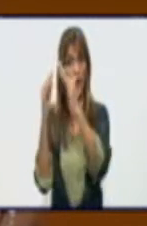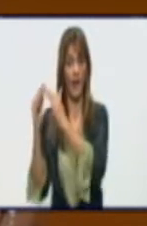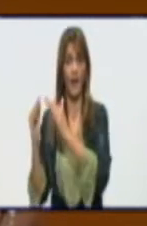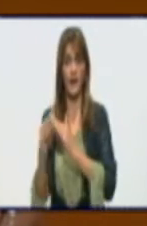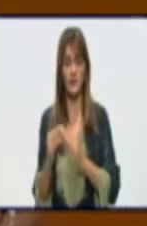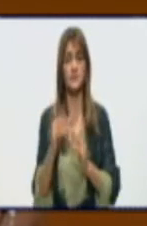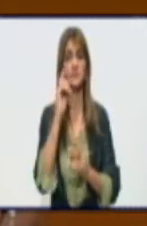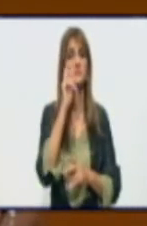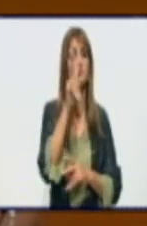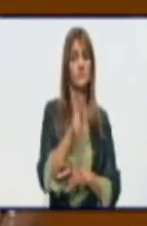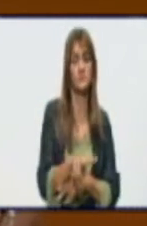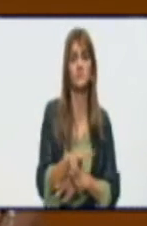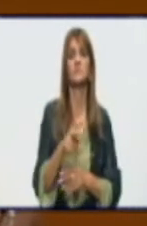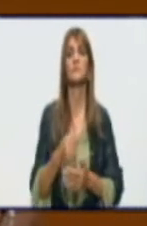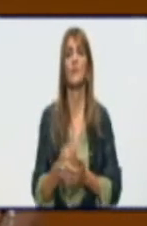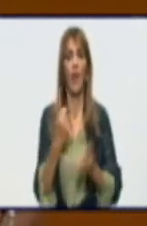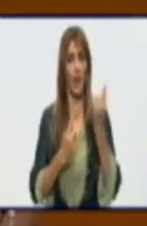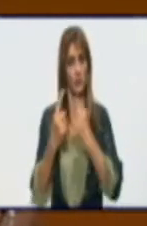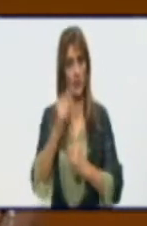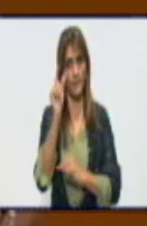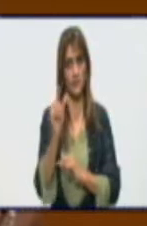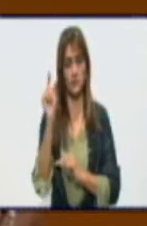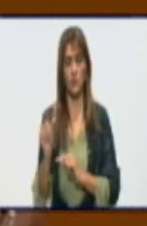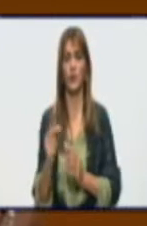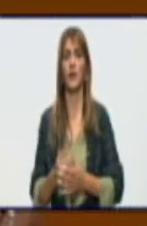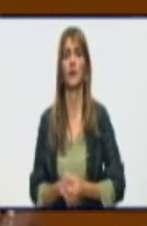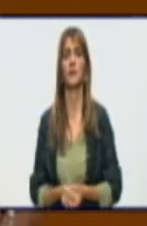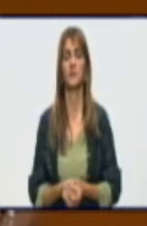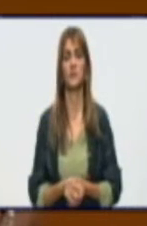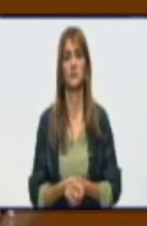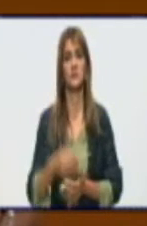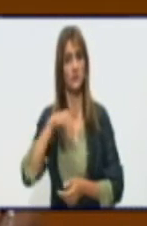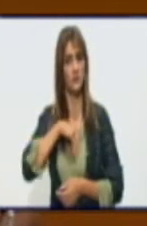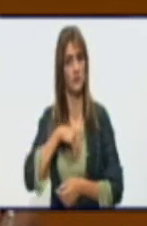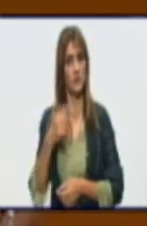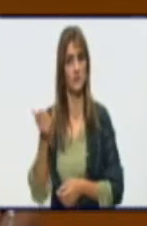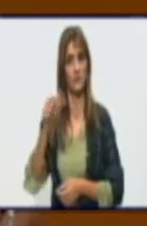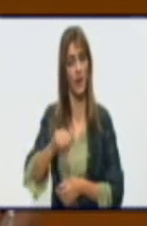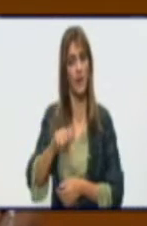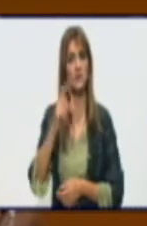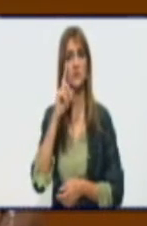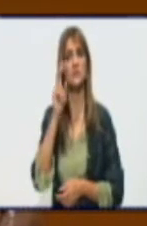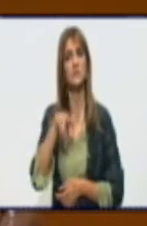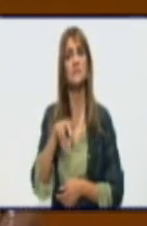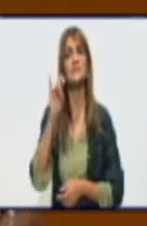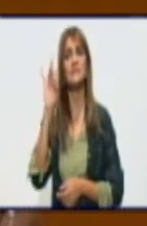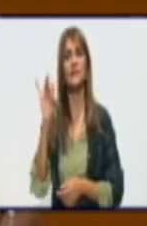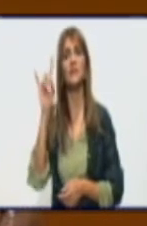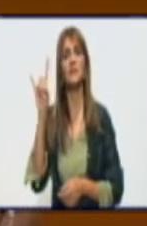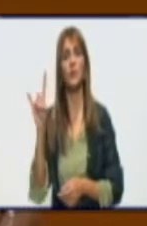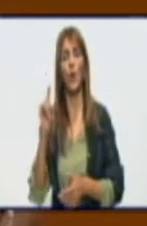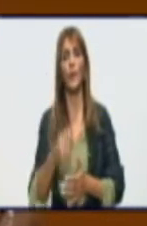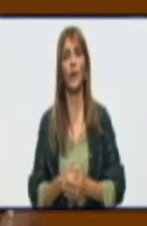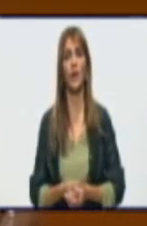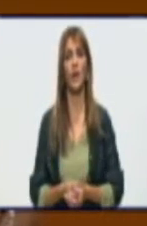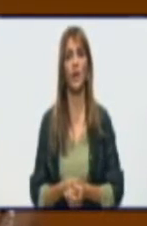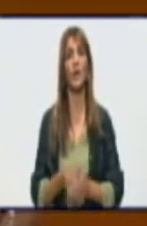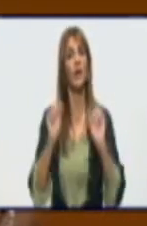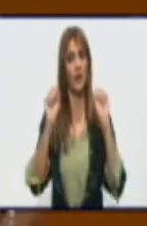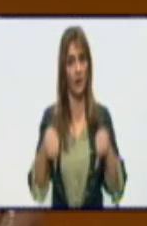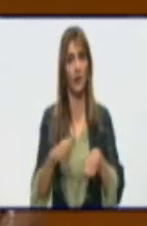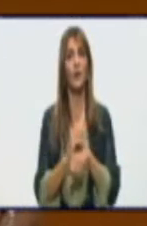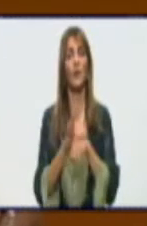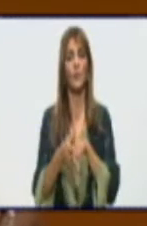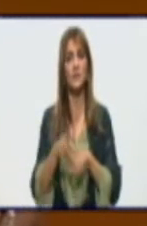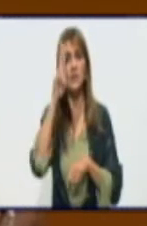sugestiva de COVID y de ellos, al realizar el test de antígenos, se detectaron 79 sospechosos que